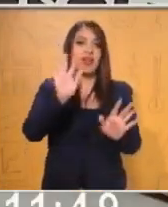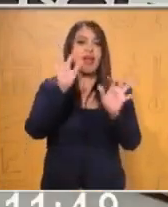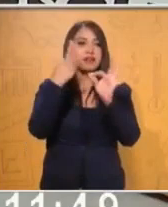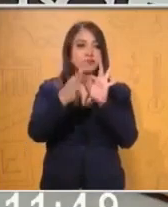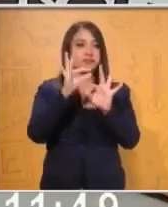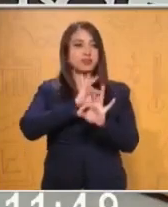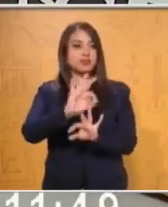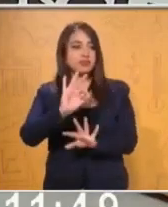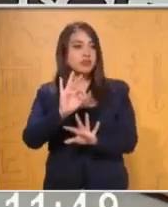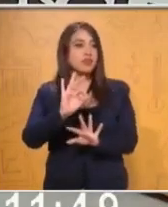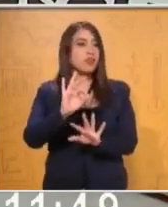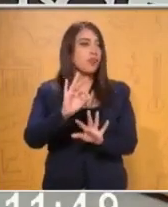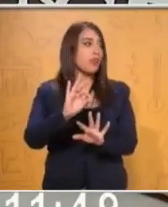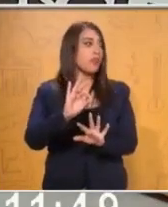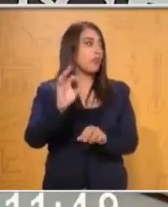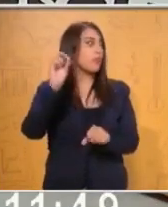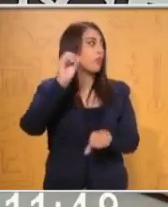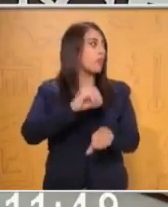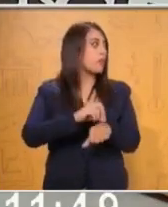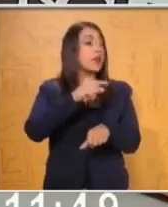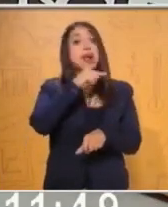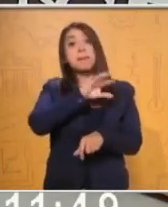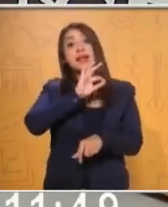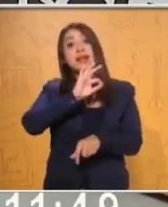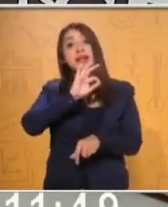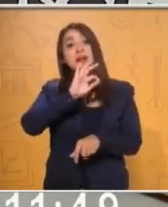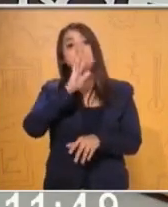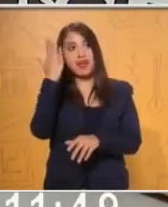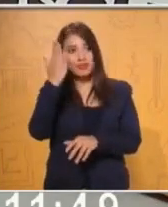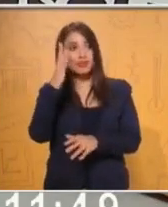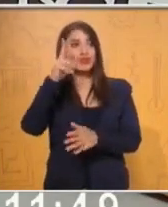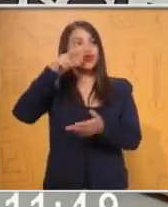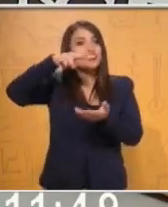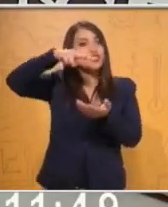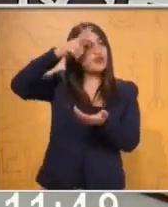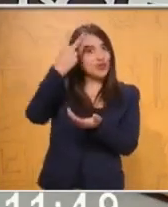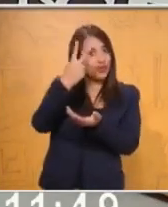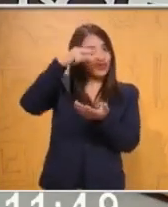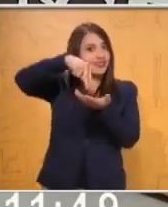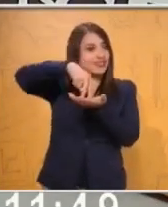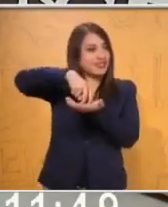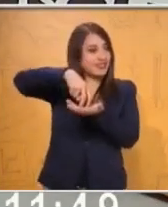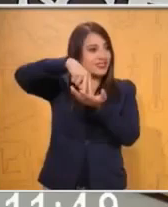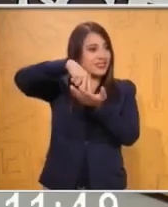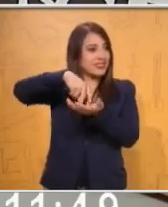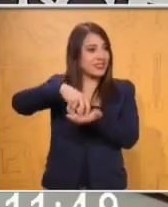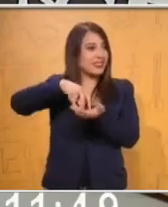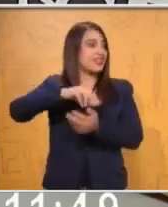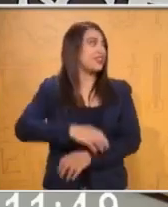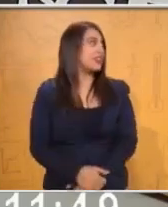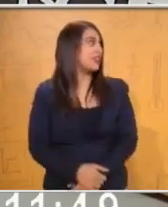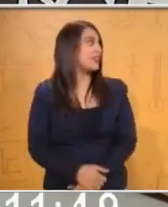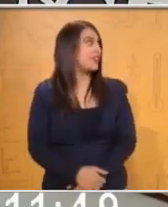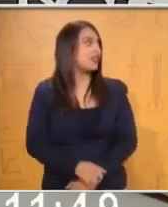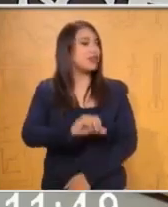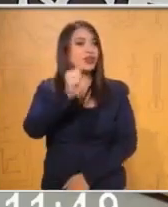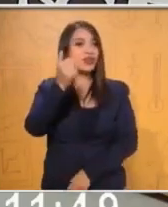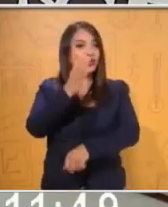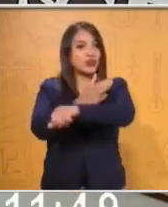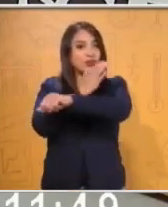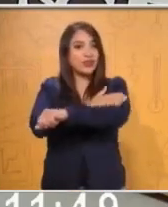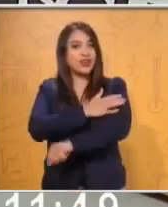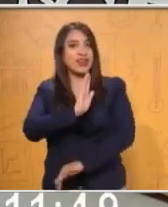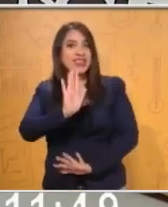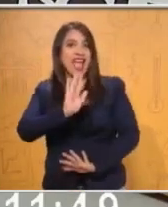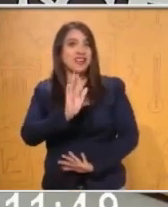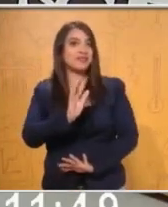como mi compañero el labio perdió, le pedimos que haga dos sentadillas ahí. Venga. Dos sentadillas. Eso. Y acá el compañero que ganó, pues se